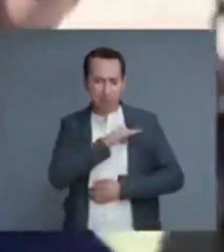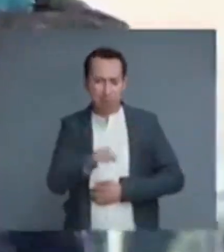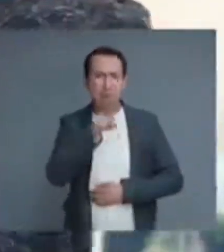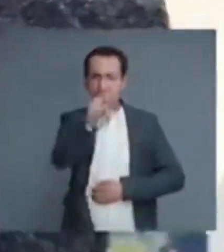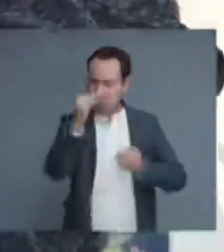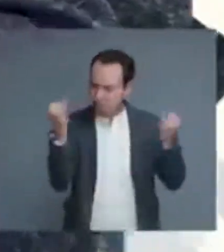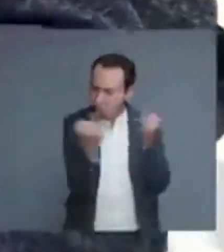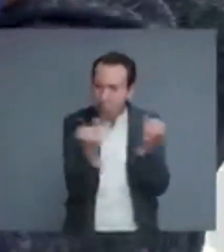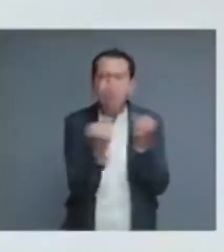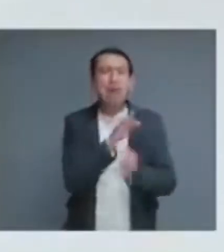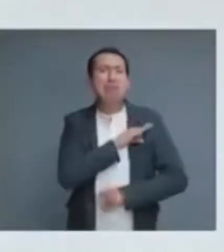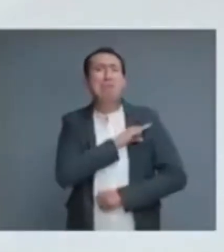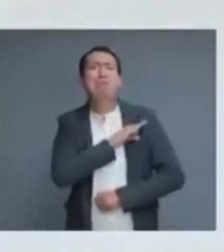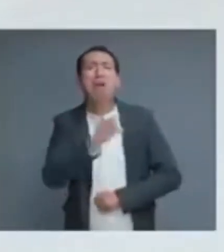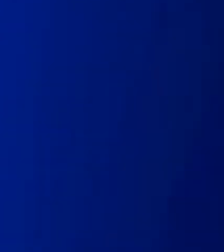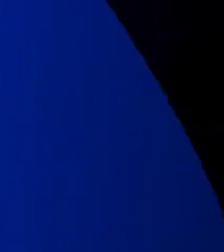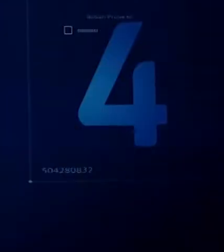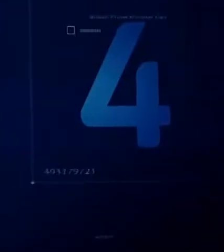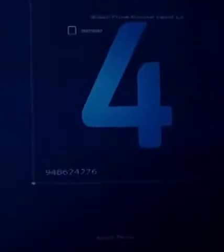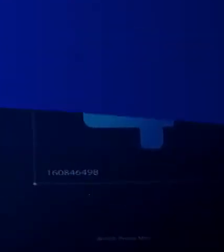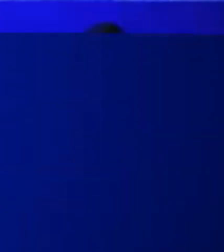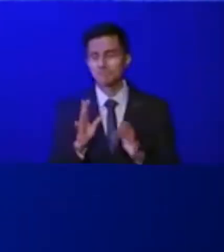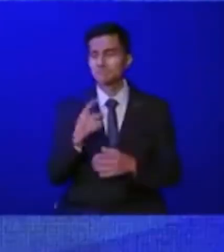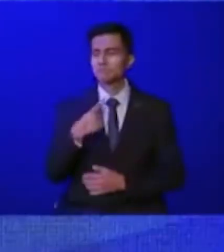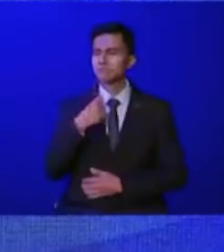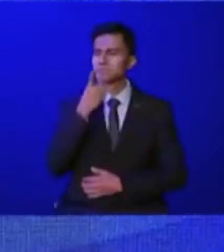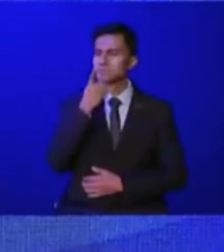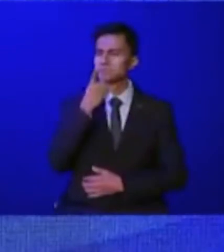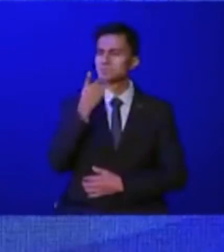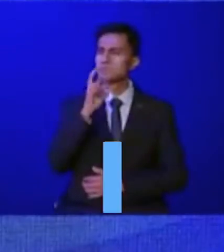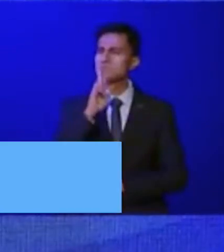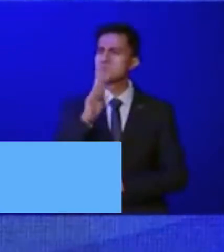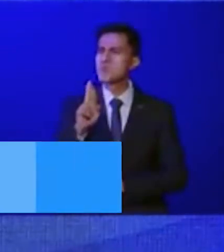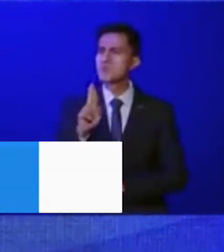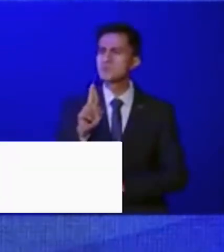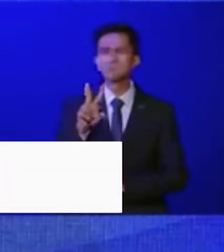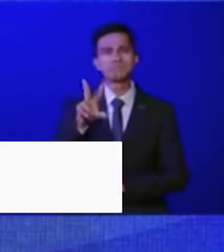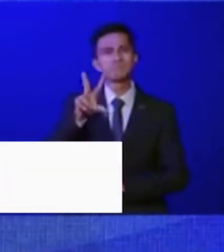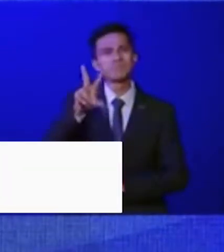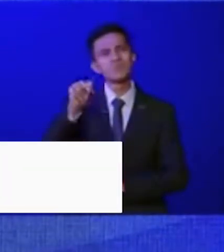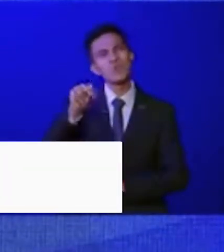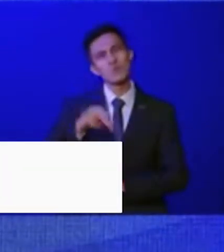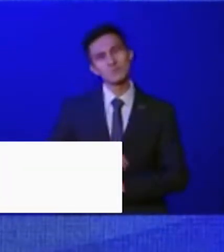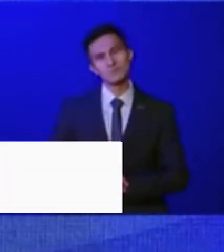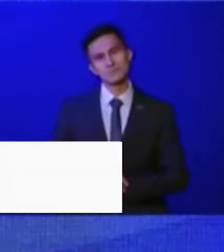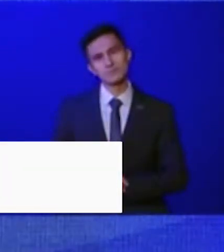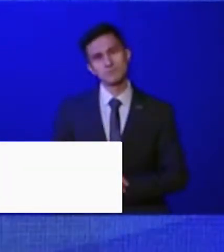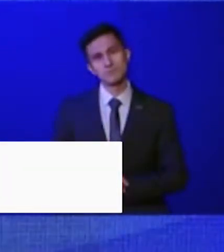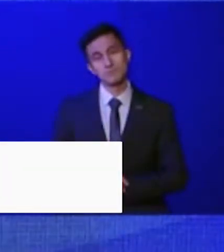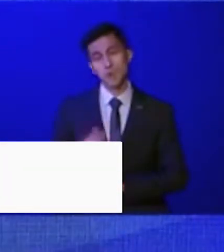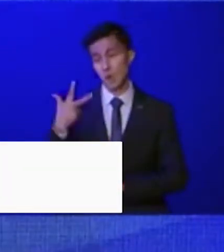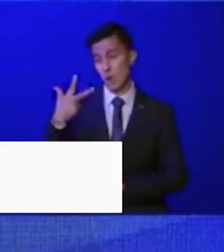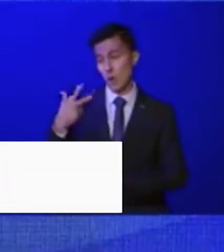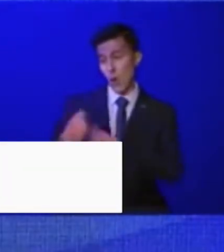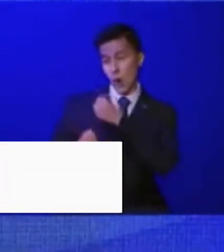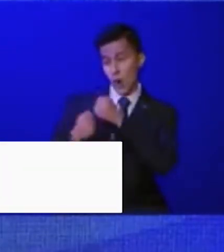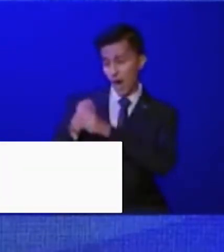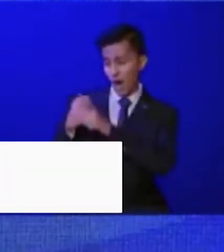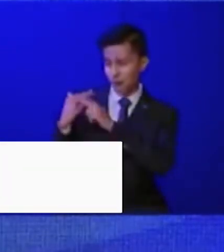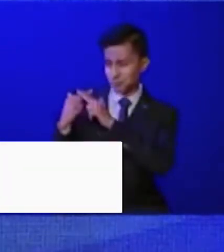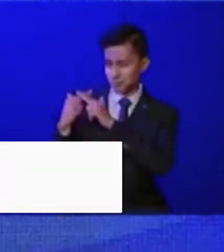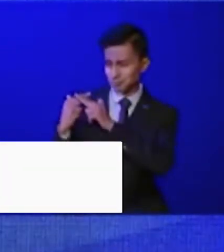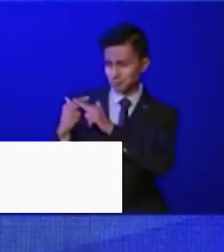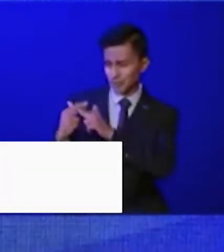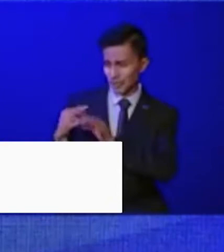adaptado, la cual es un ejemplo nacional. A ocho años de la creación del instituto estamos por avanzar, estamos comenzando